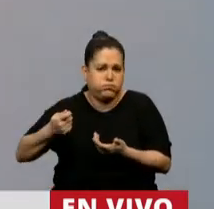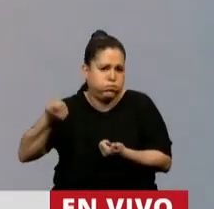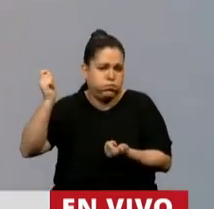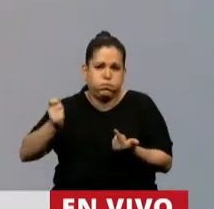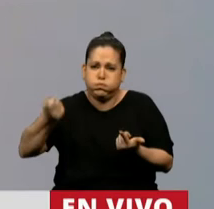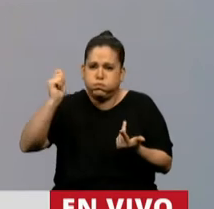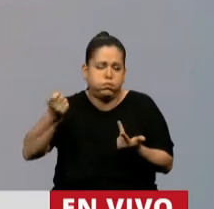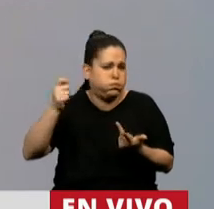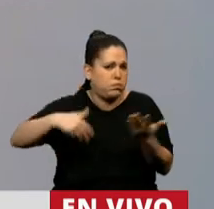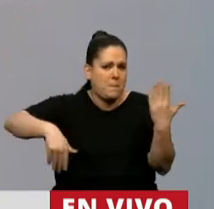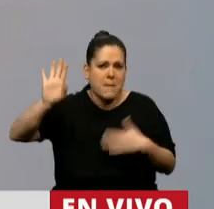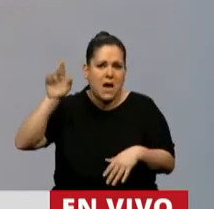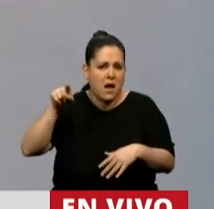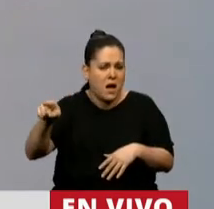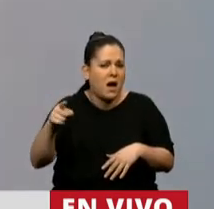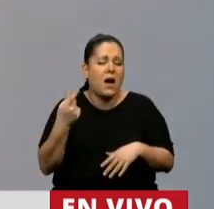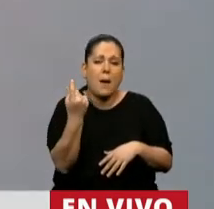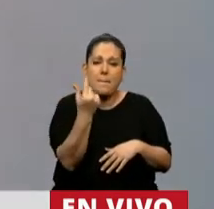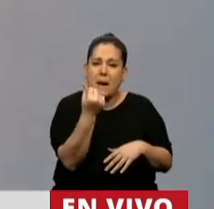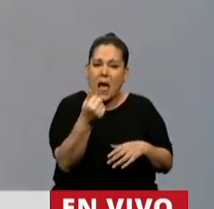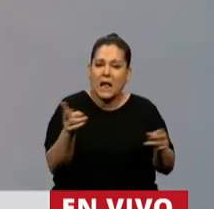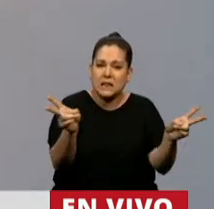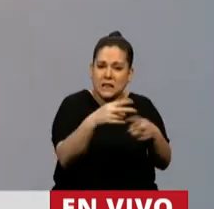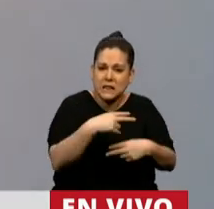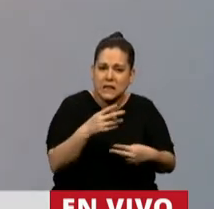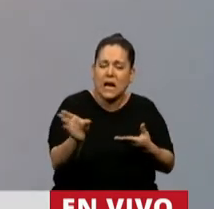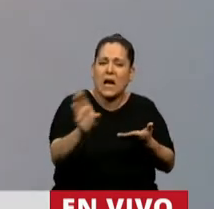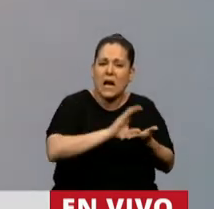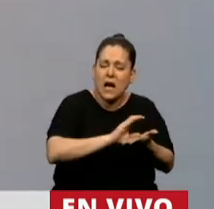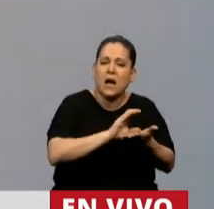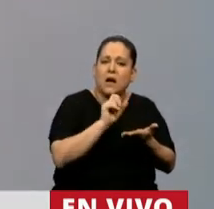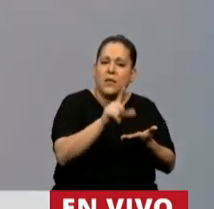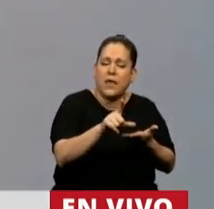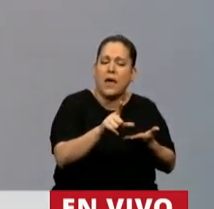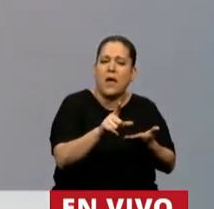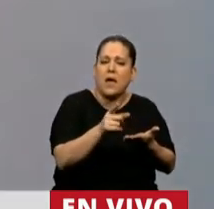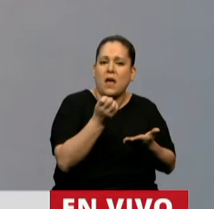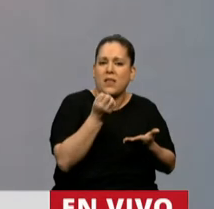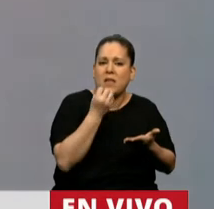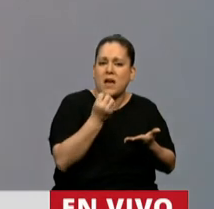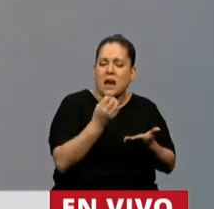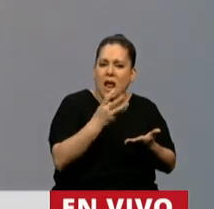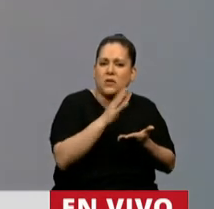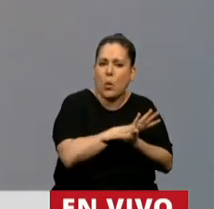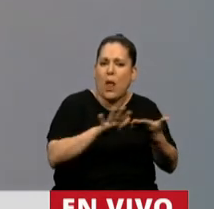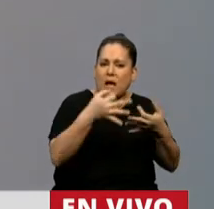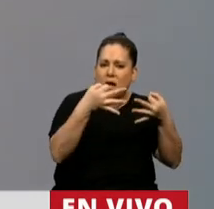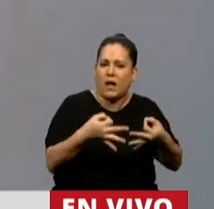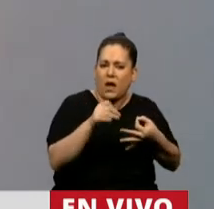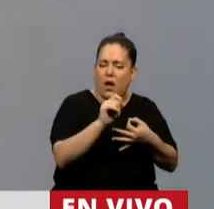y lo mismo de todo, el dinero que ingresó con el tan anhelado, blanqueo, blanqueo récord en el mundo,